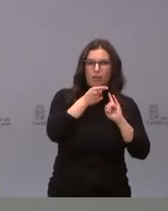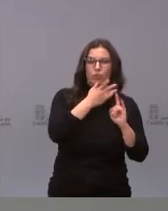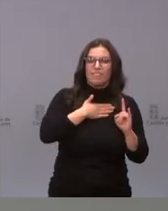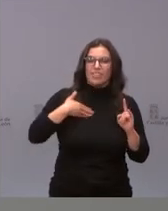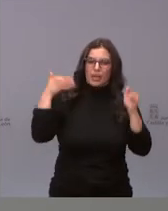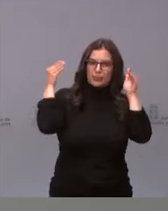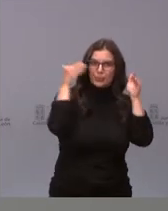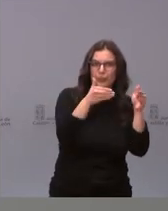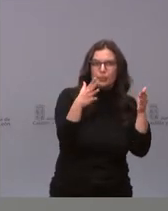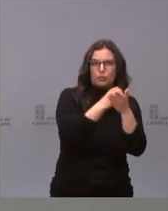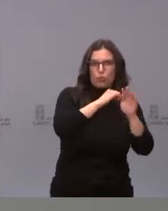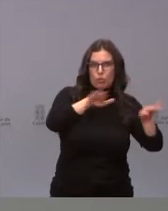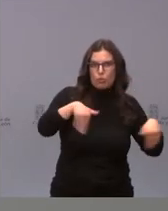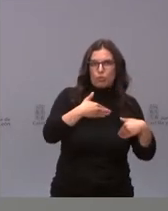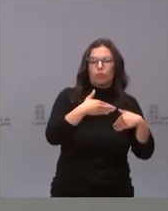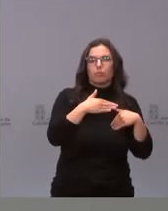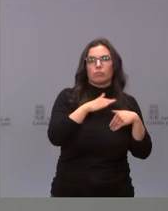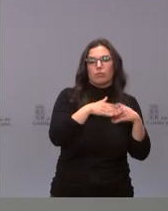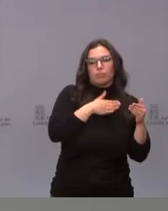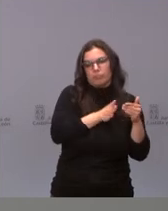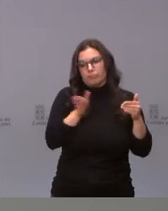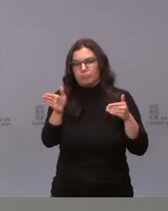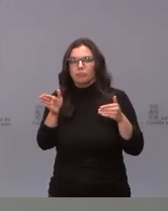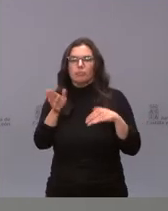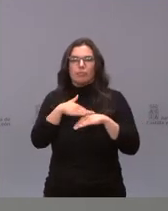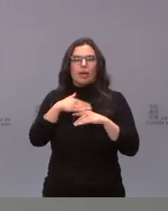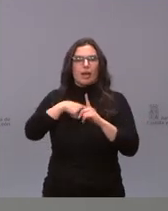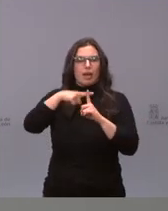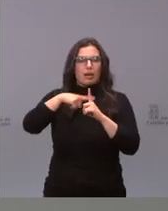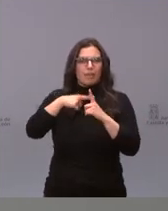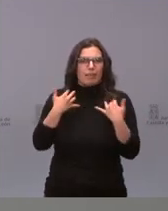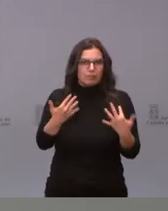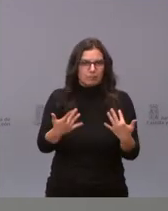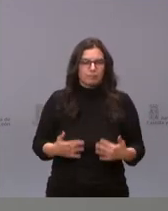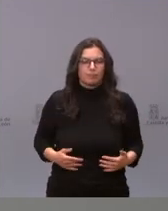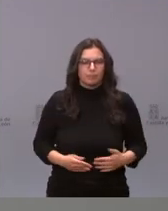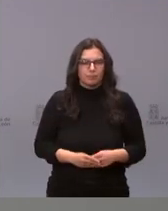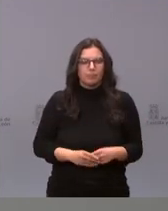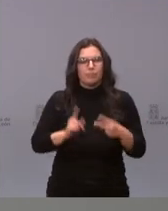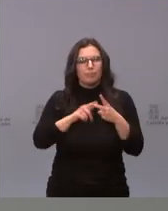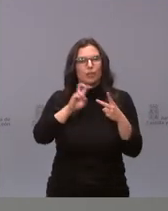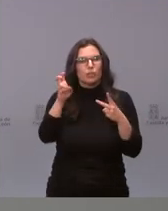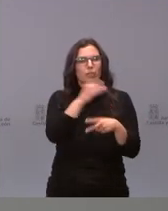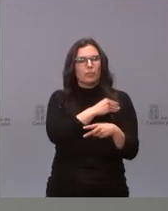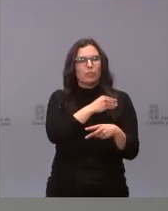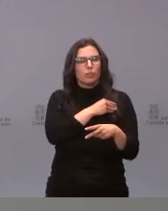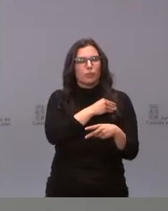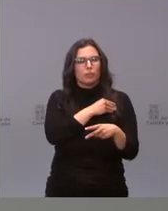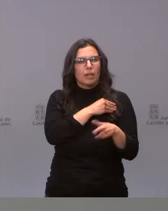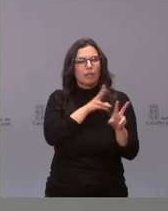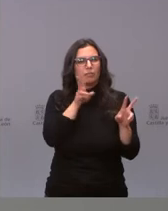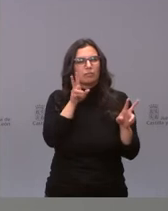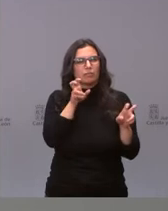recanalizar esa demanda para algo que pueda dar cierto nivel de agilidad. ¿Y la otra pregunta, Alexandra, era?